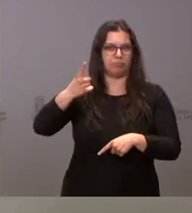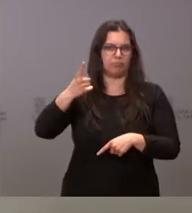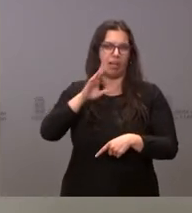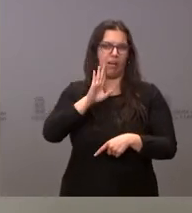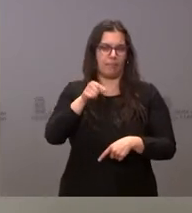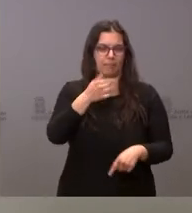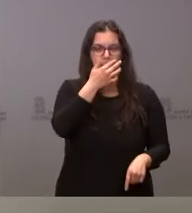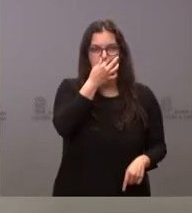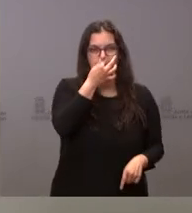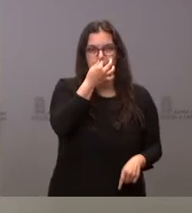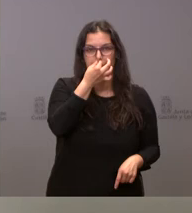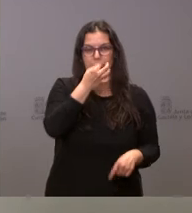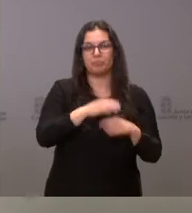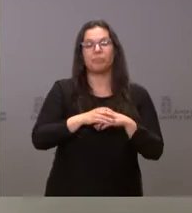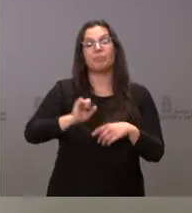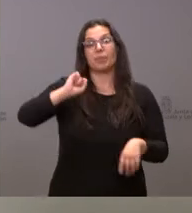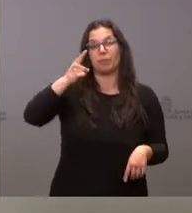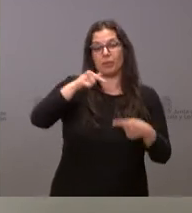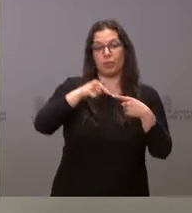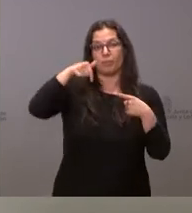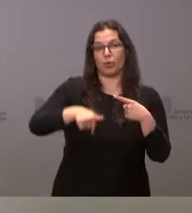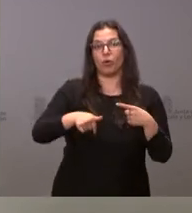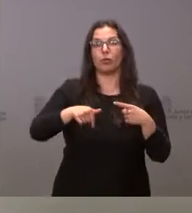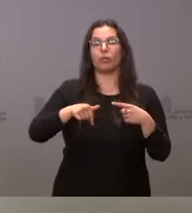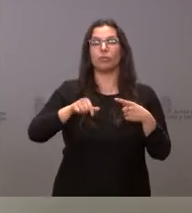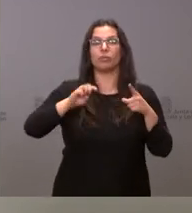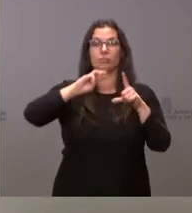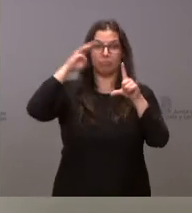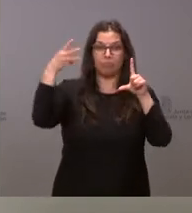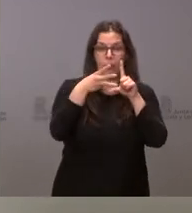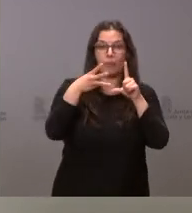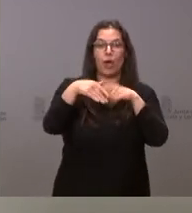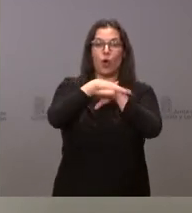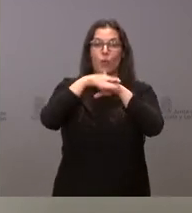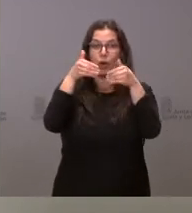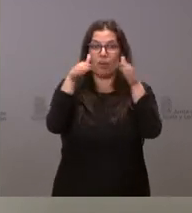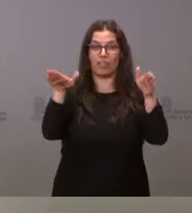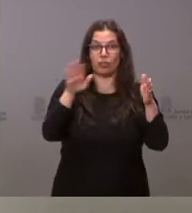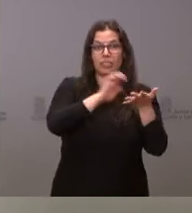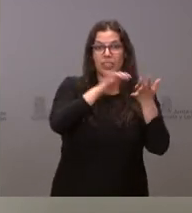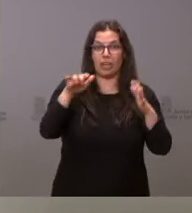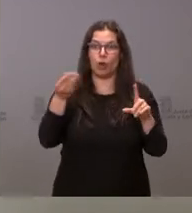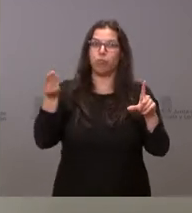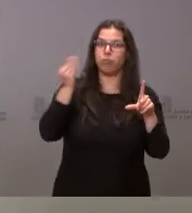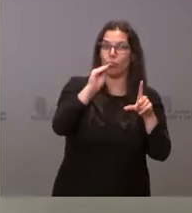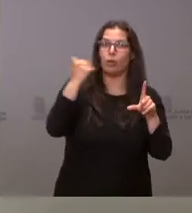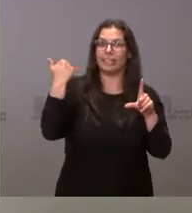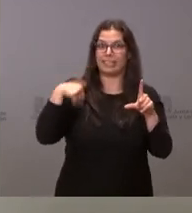relatado. En primer lugar, hoy el portal de Gobierno Abierto de Castilla y León publica ya